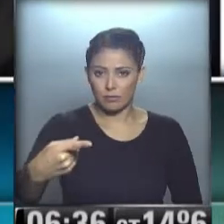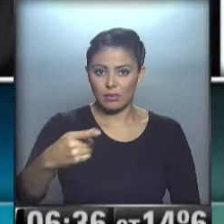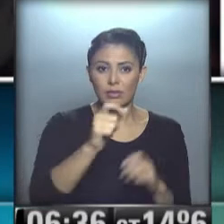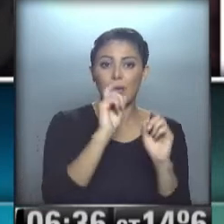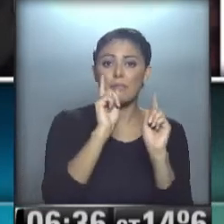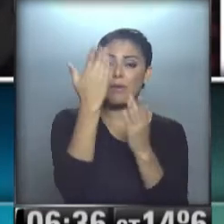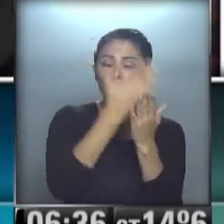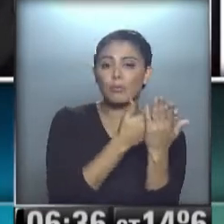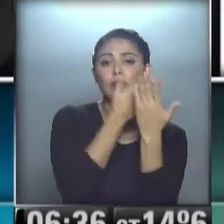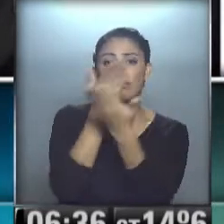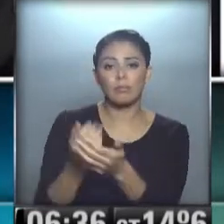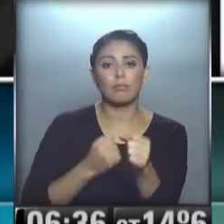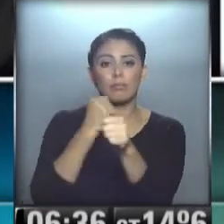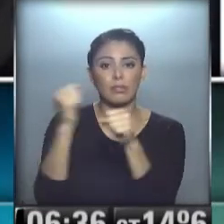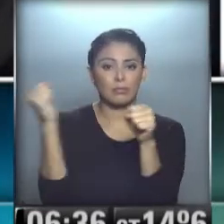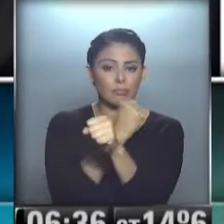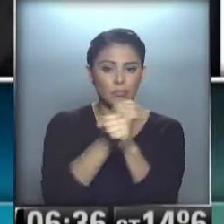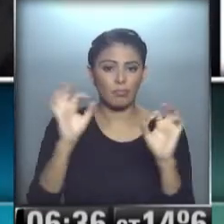recinto para su aprobación.